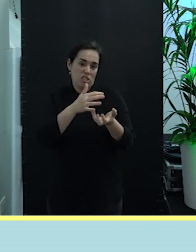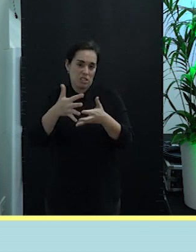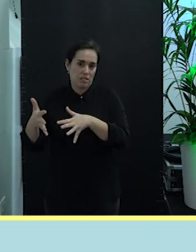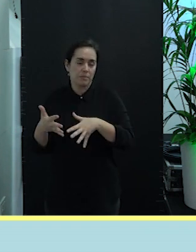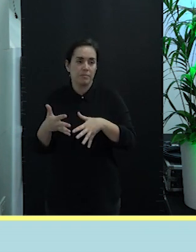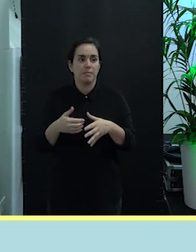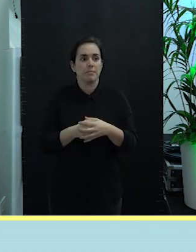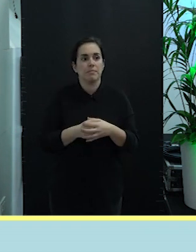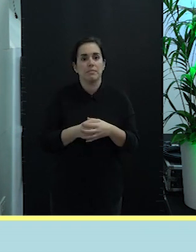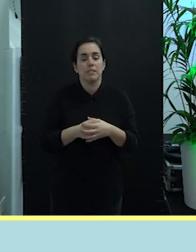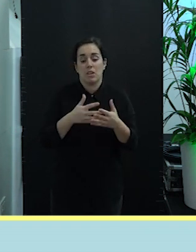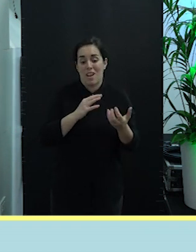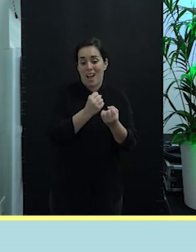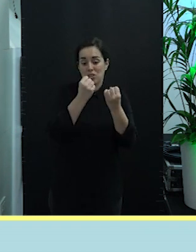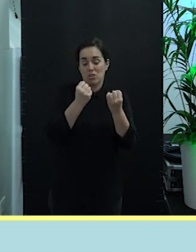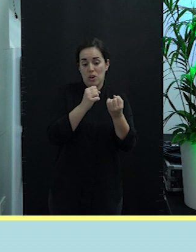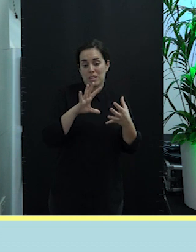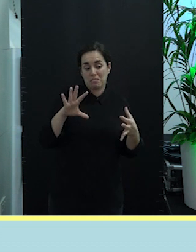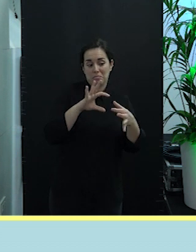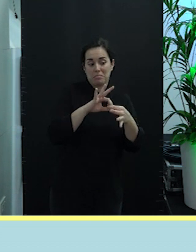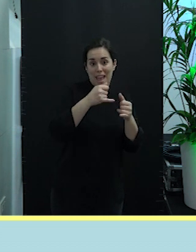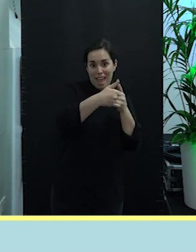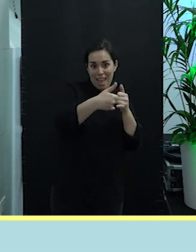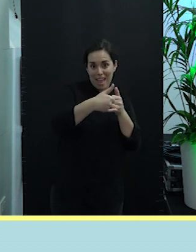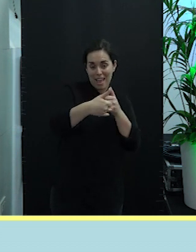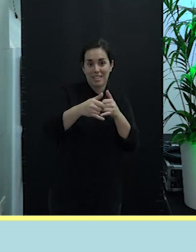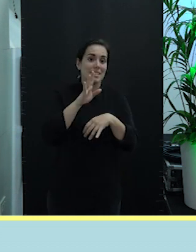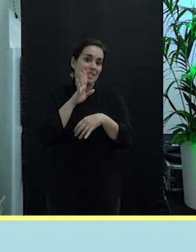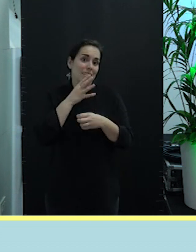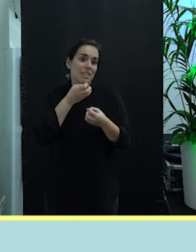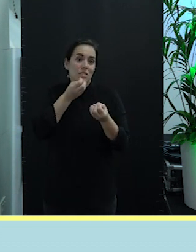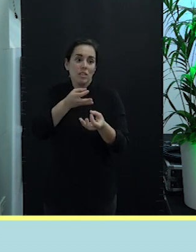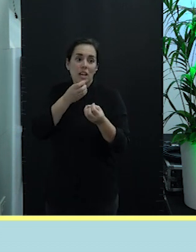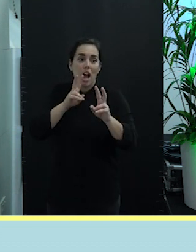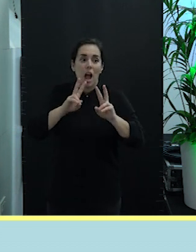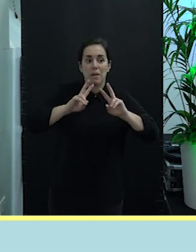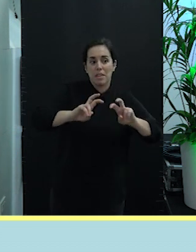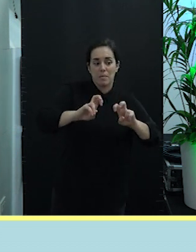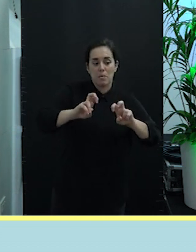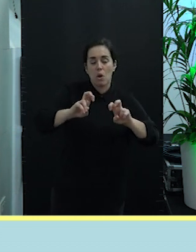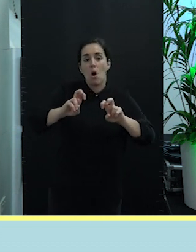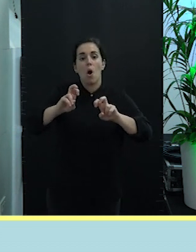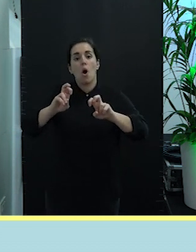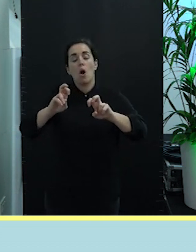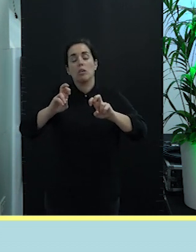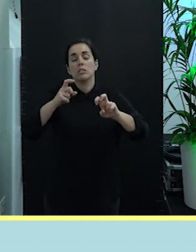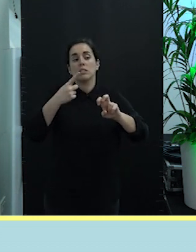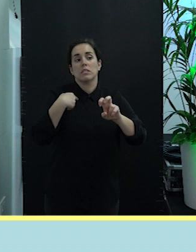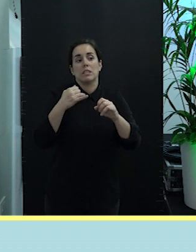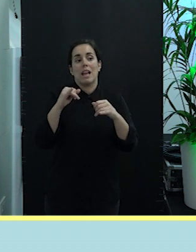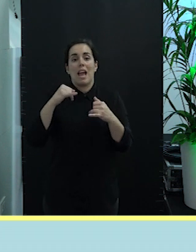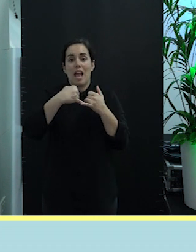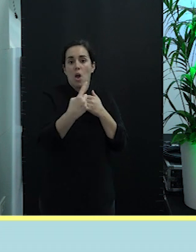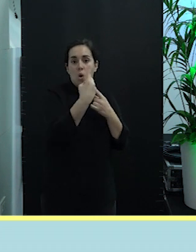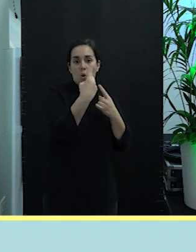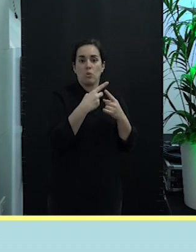donde aquí vinculamos las acciones a los ejes que les comentaba en el principio de la intervención en el eje 1 turismo a bordo se propone un